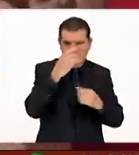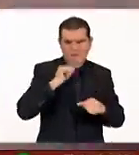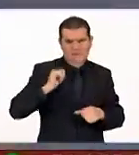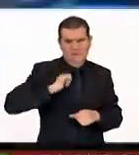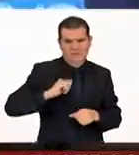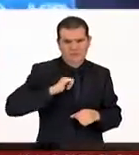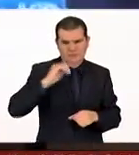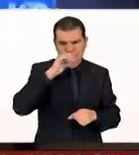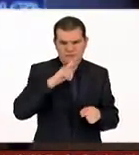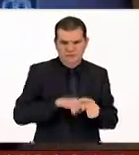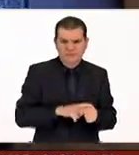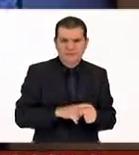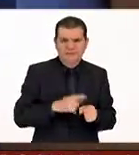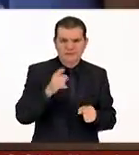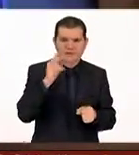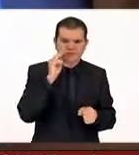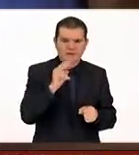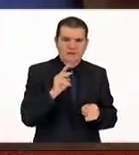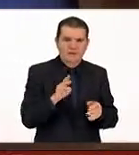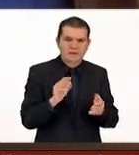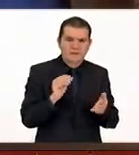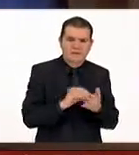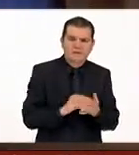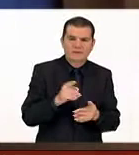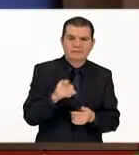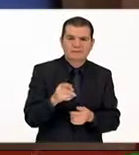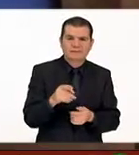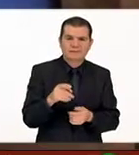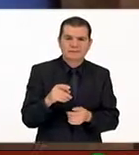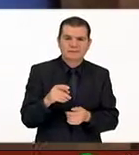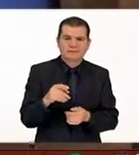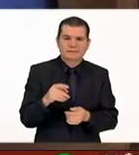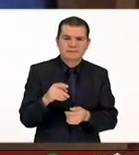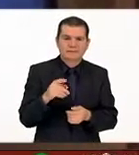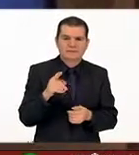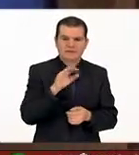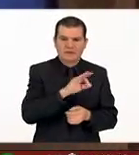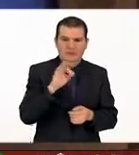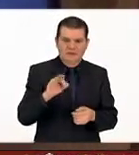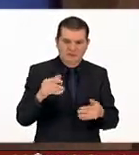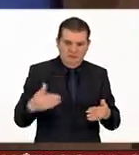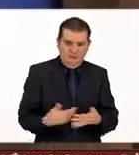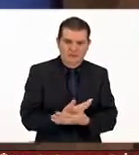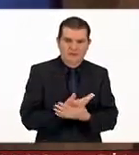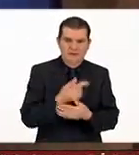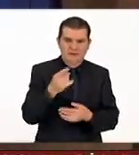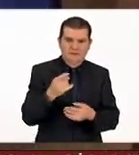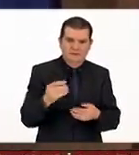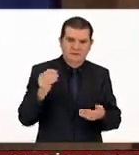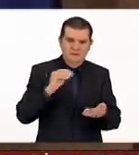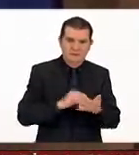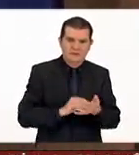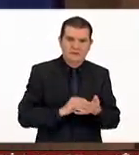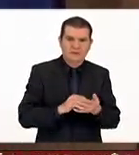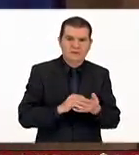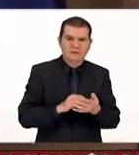milenaria. En este caso usted puede marcar su fecha de nacimiento y se lo va a dar con